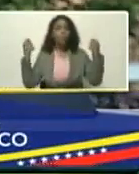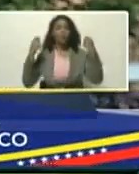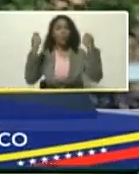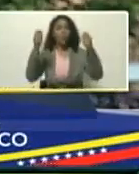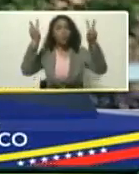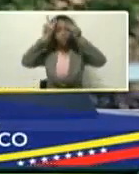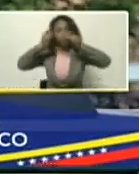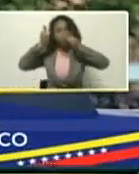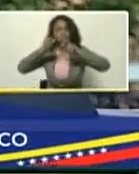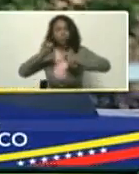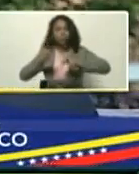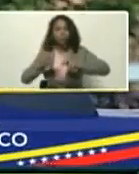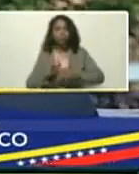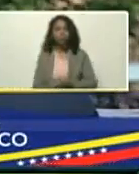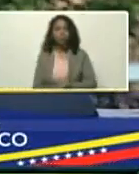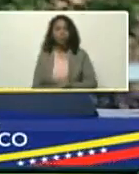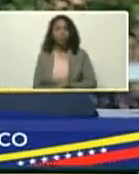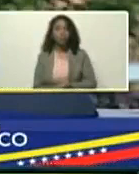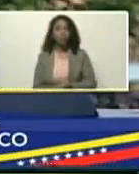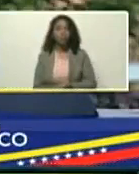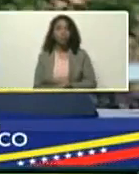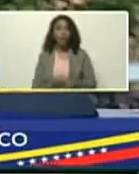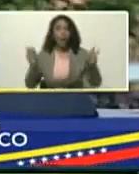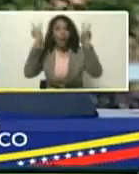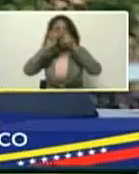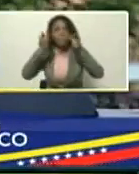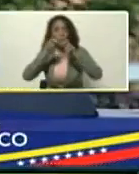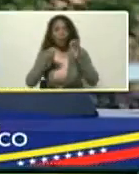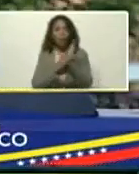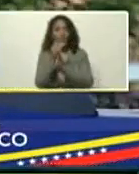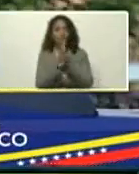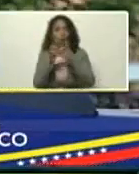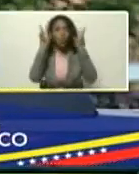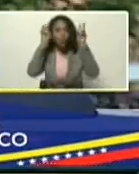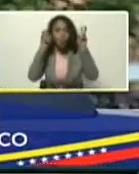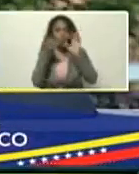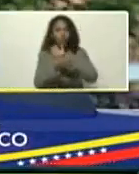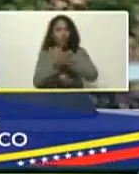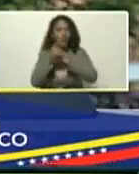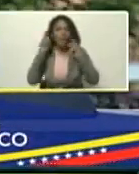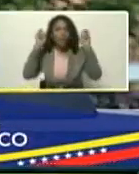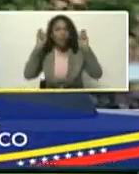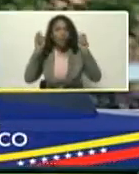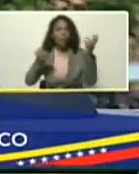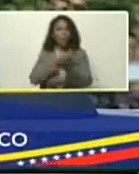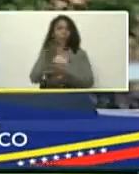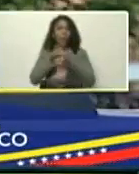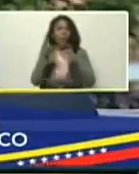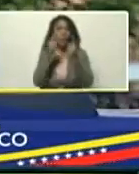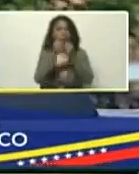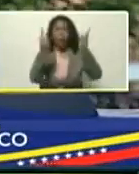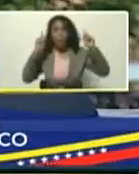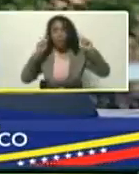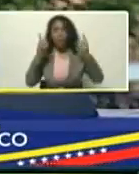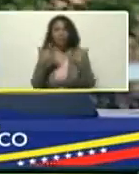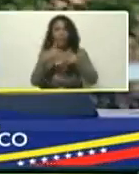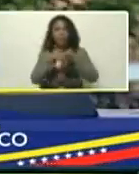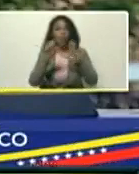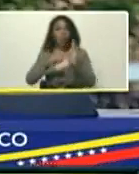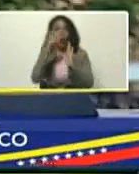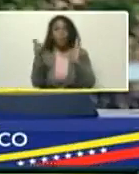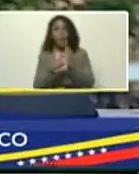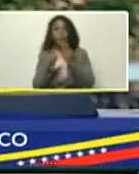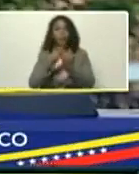investigadoras, innovadoras, e investigadoras, en la temática, de la crisis, climática, va combinado, una